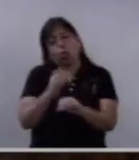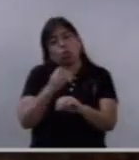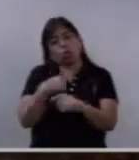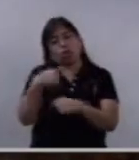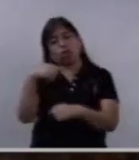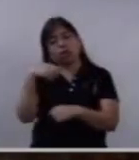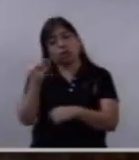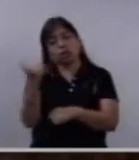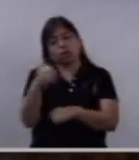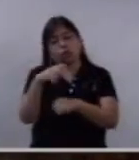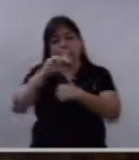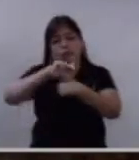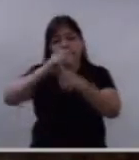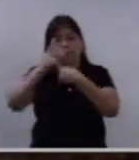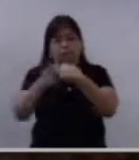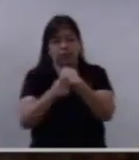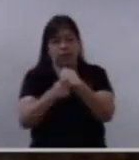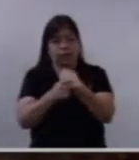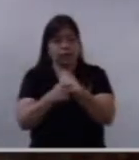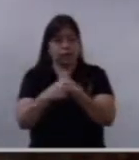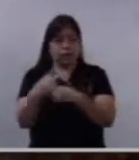televisión la Santa Misa.